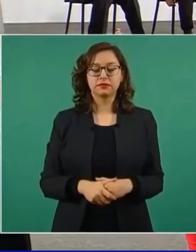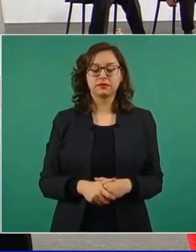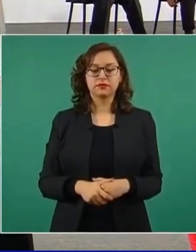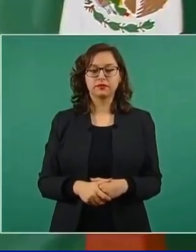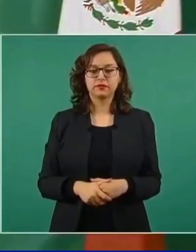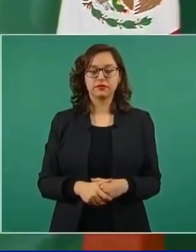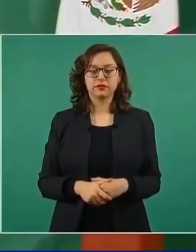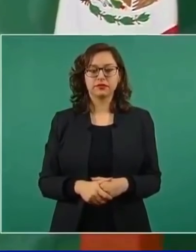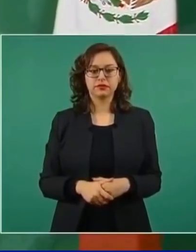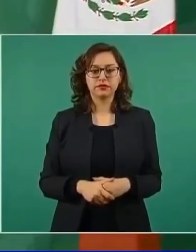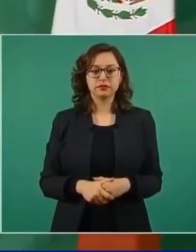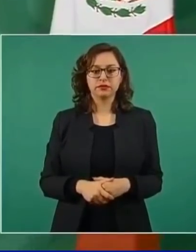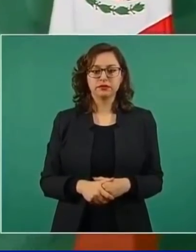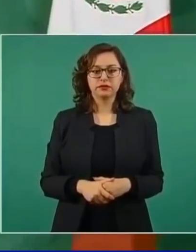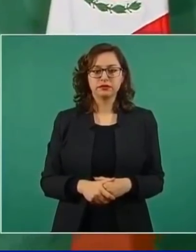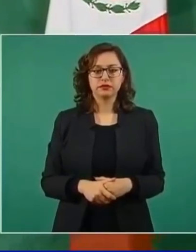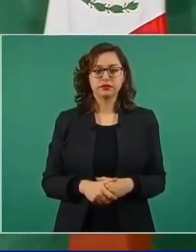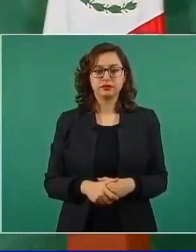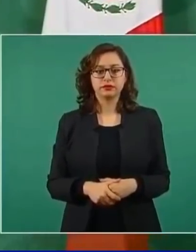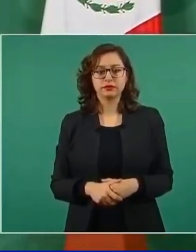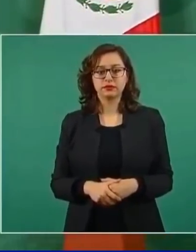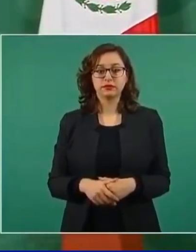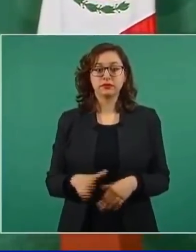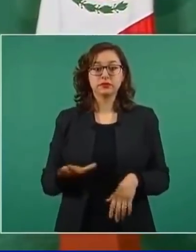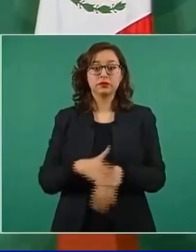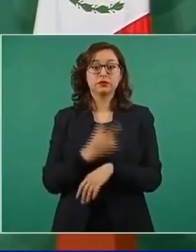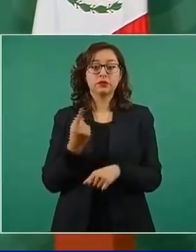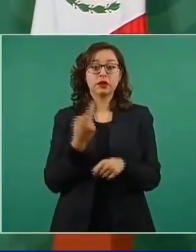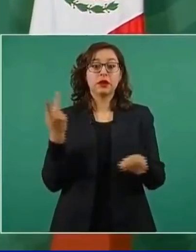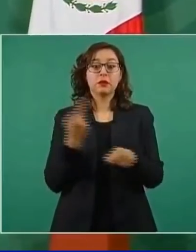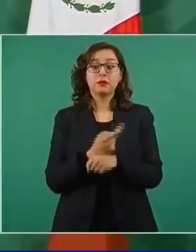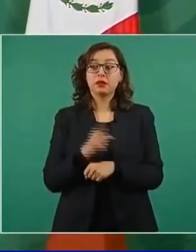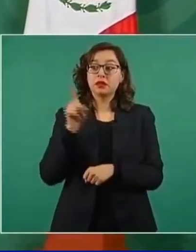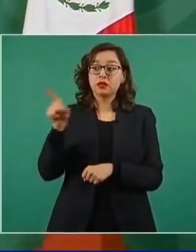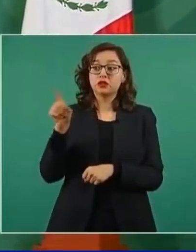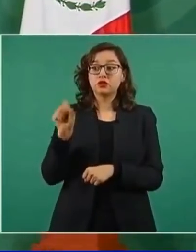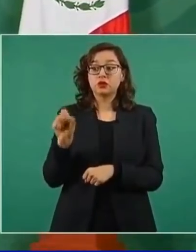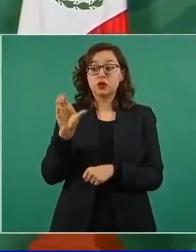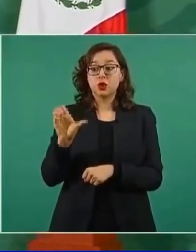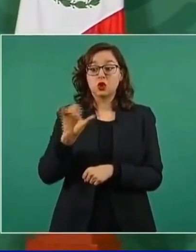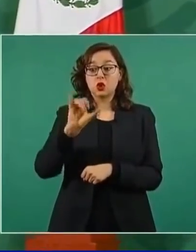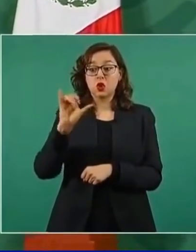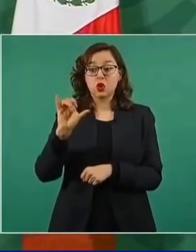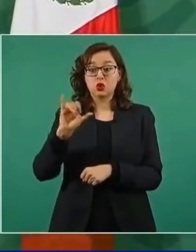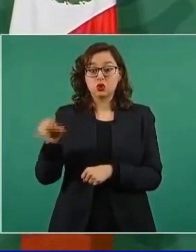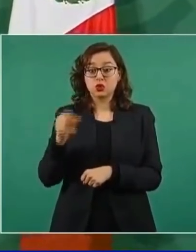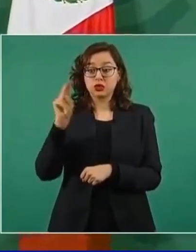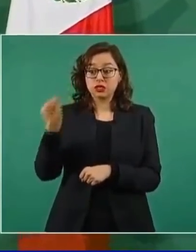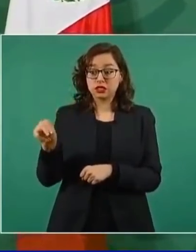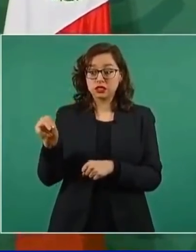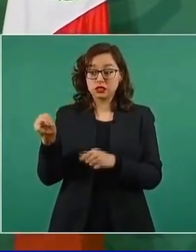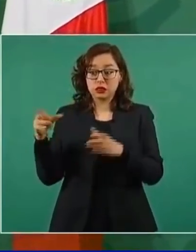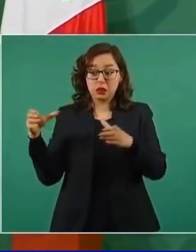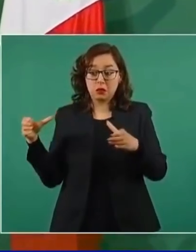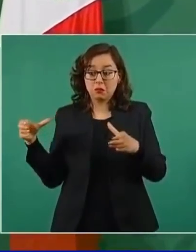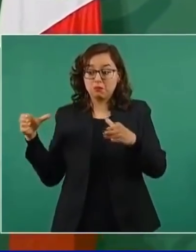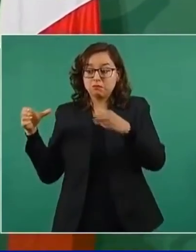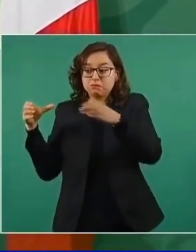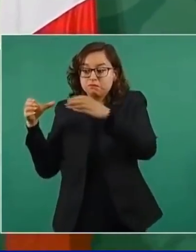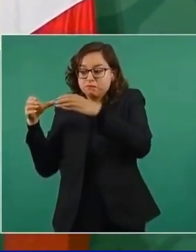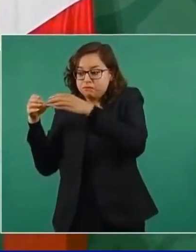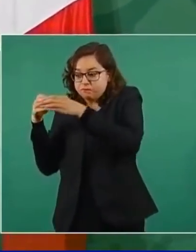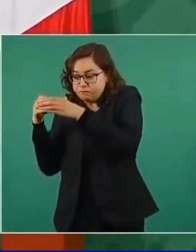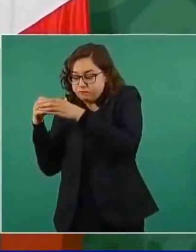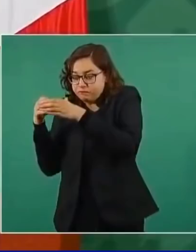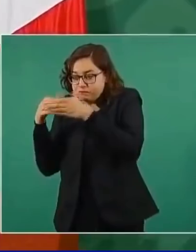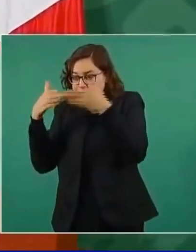porque ellos se encierran, viven como si fuese el castillo de la